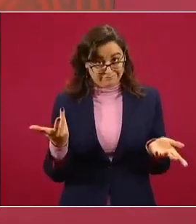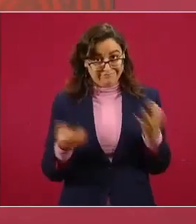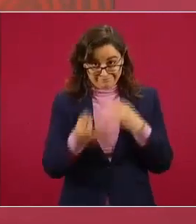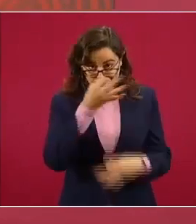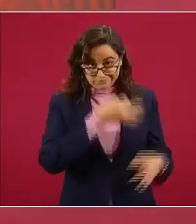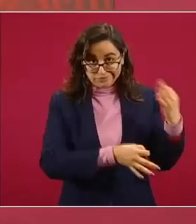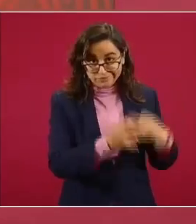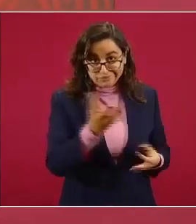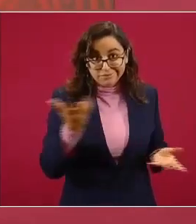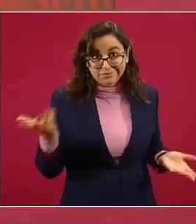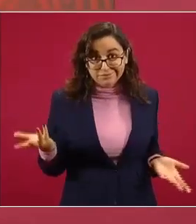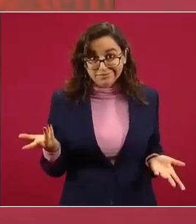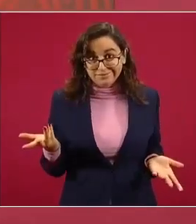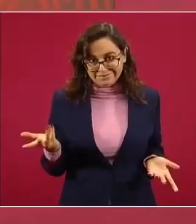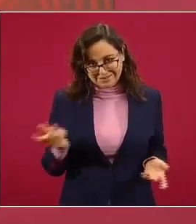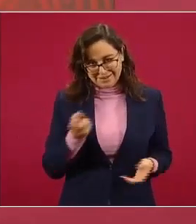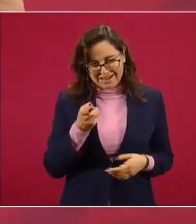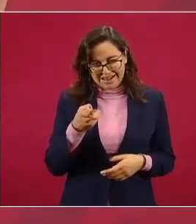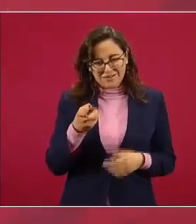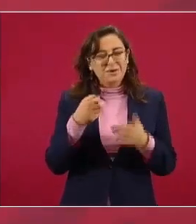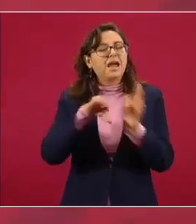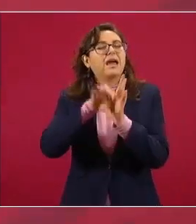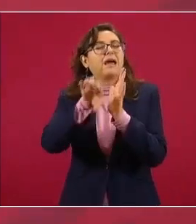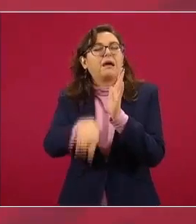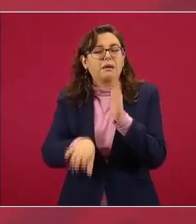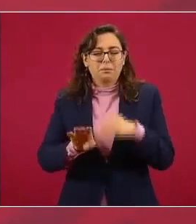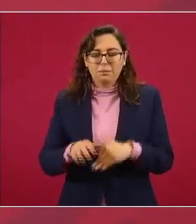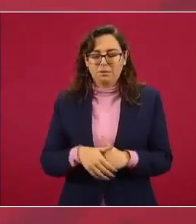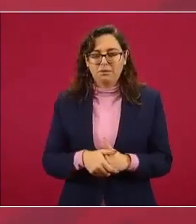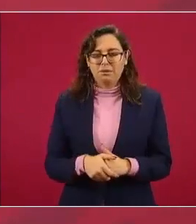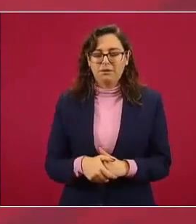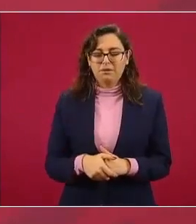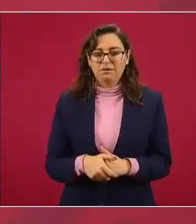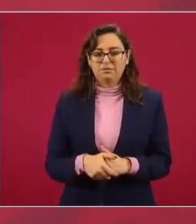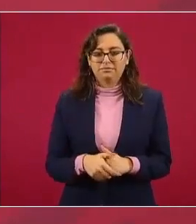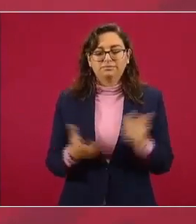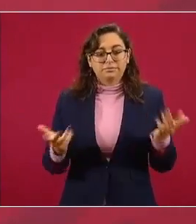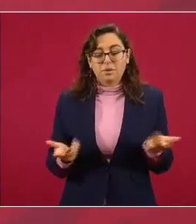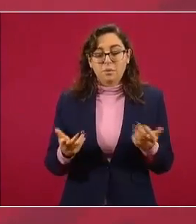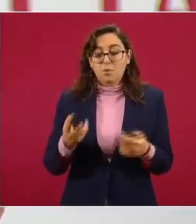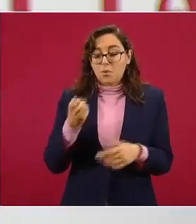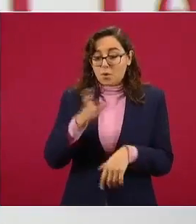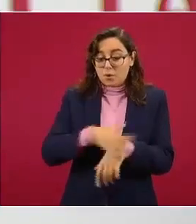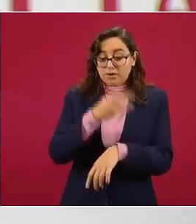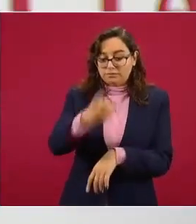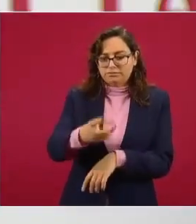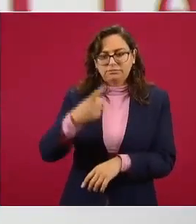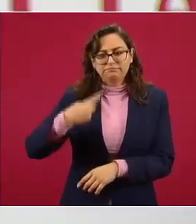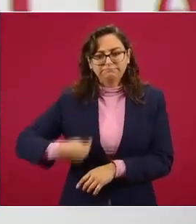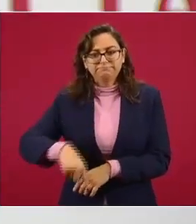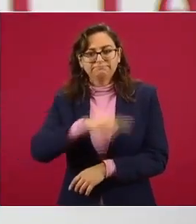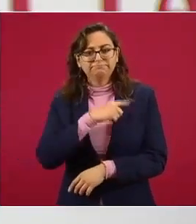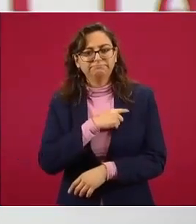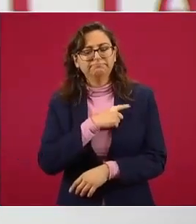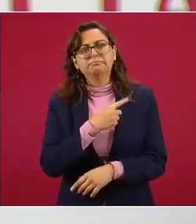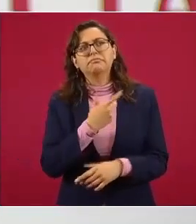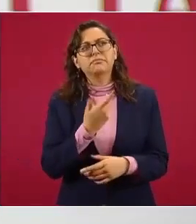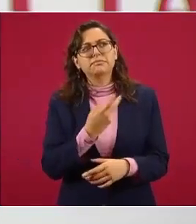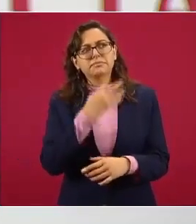entonces México lo que está señalando es no sabemos a esta fecha